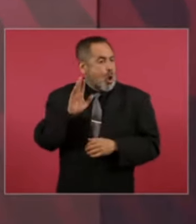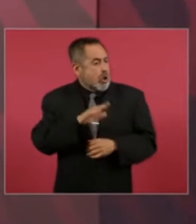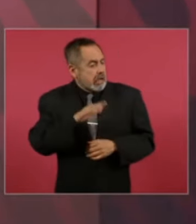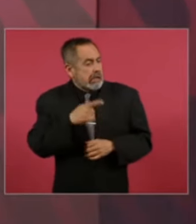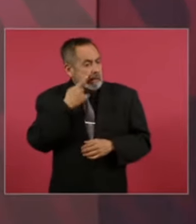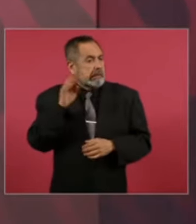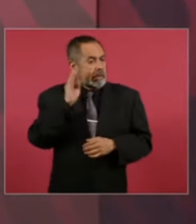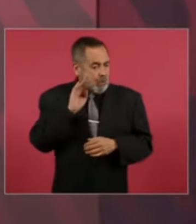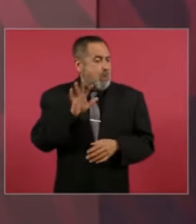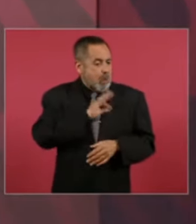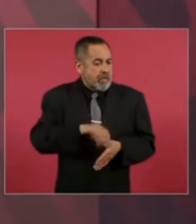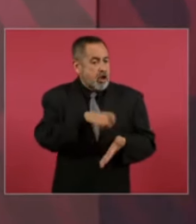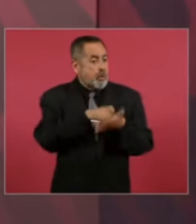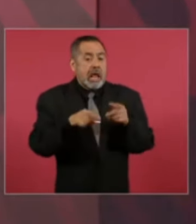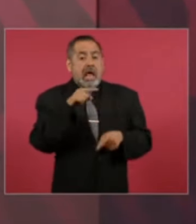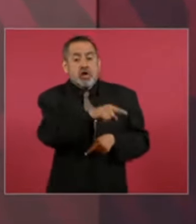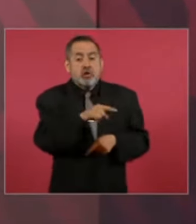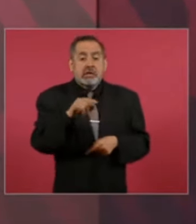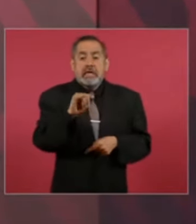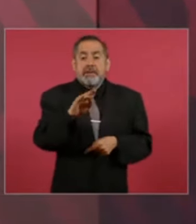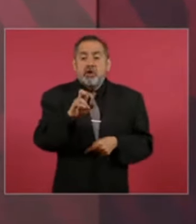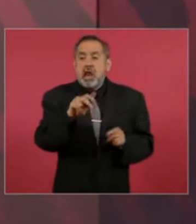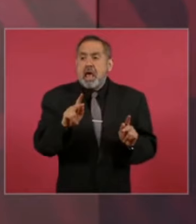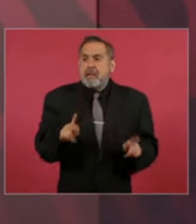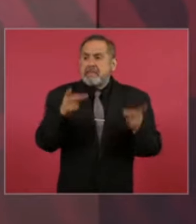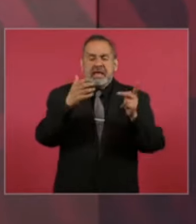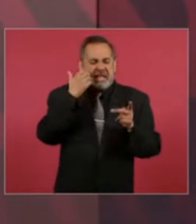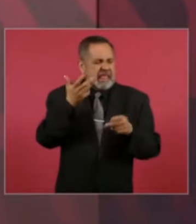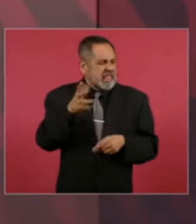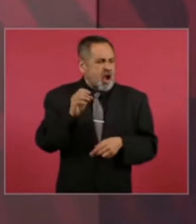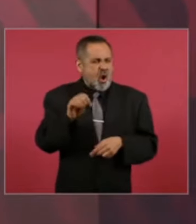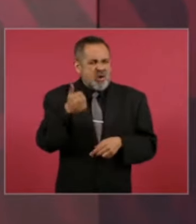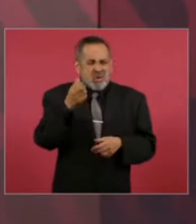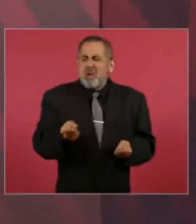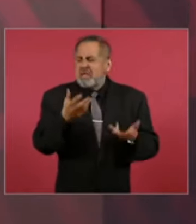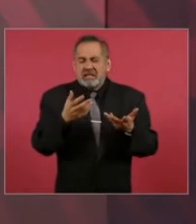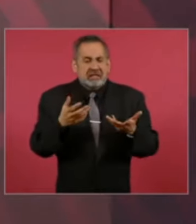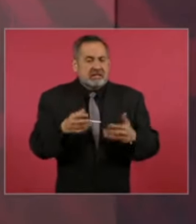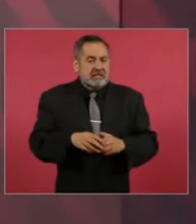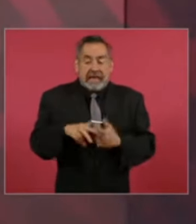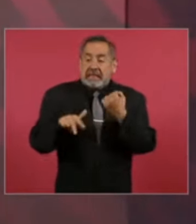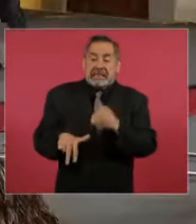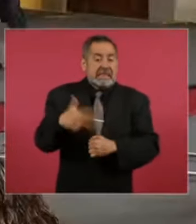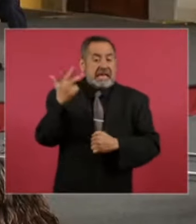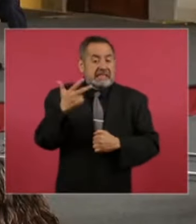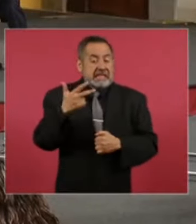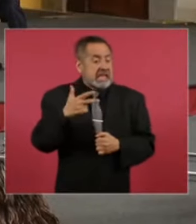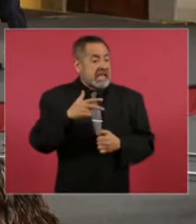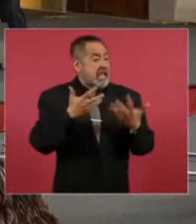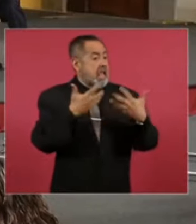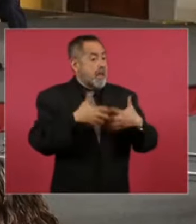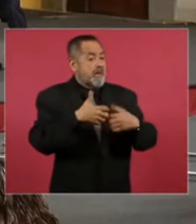quieren vender no sé si 10 11 ¿cuántos? 13 empresas los